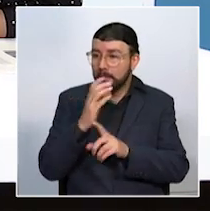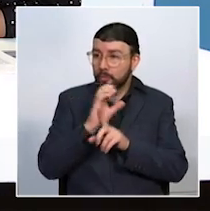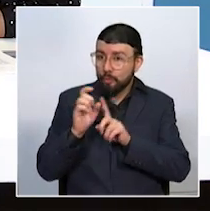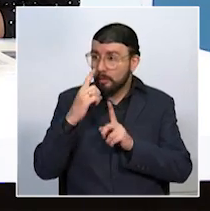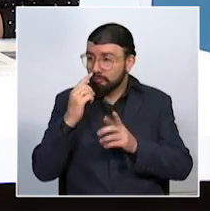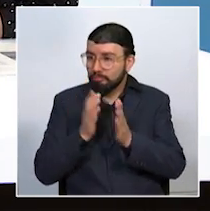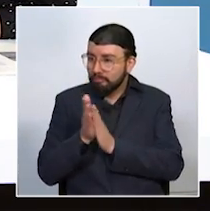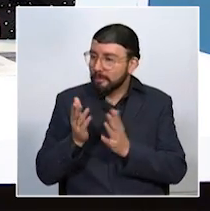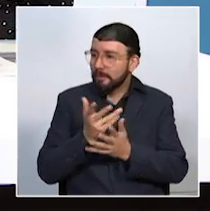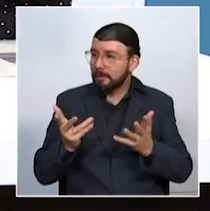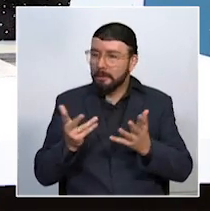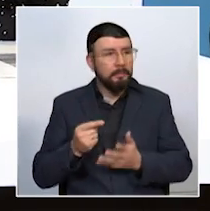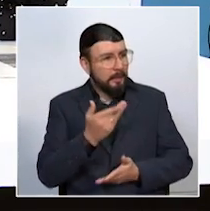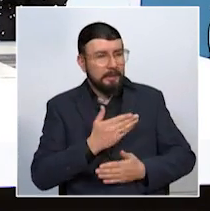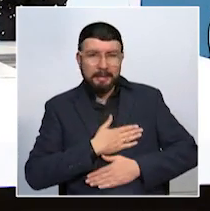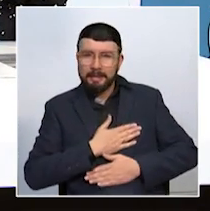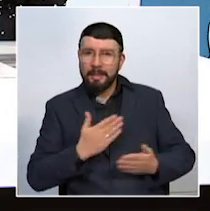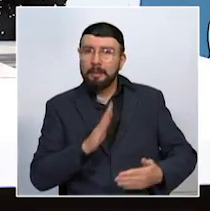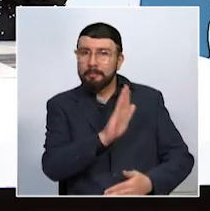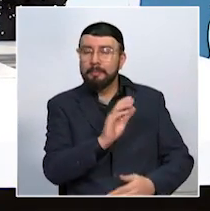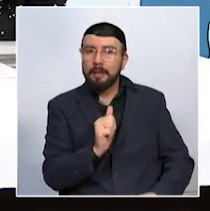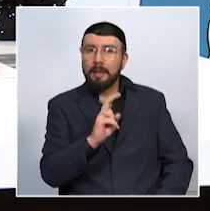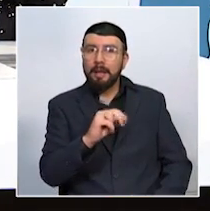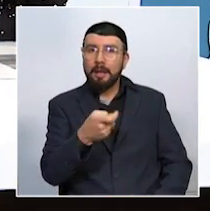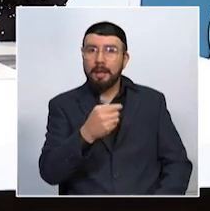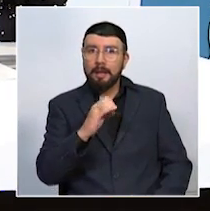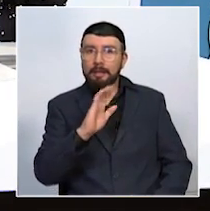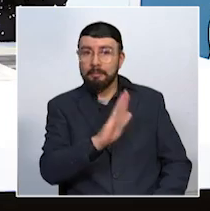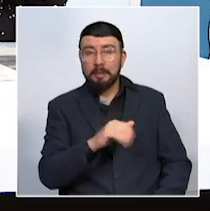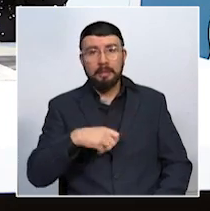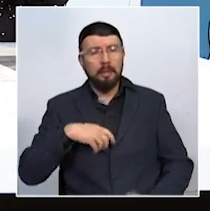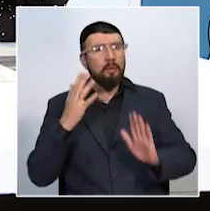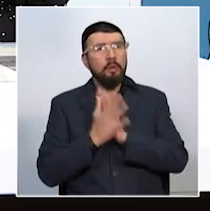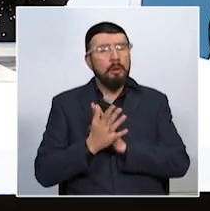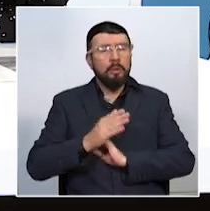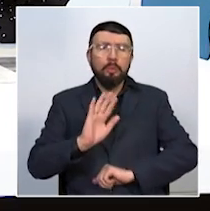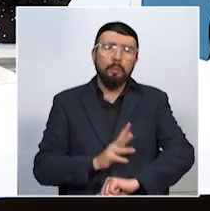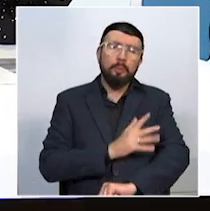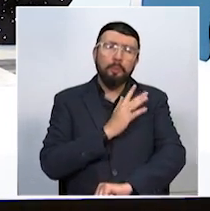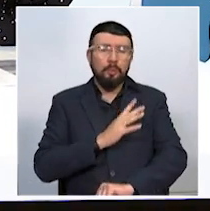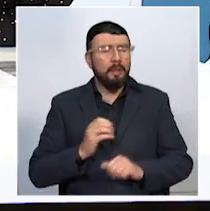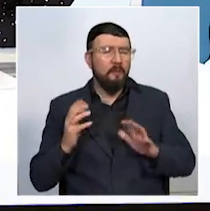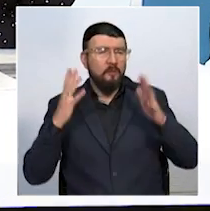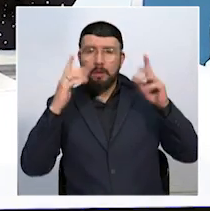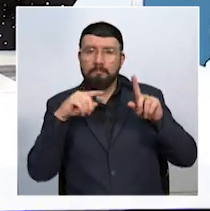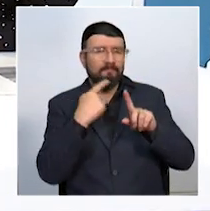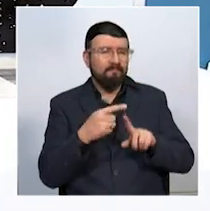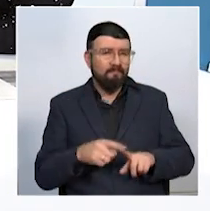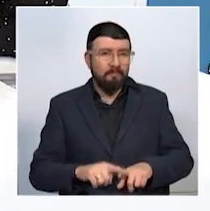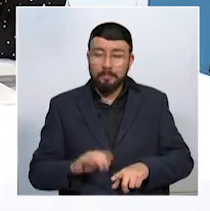eso vamos a saludar a nuestra compañera Angie Hurtado, quien nos tiene información musical, celebraciones y mucho más. Angie, buenas noches.